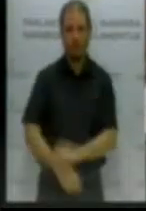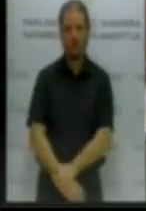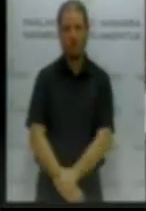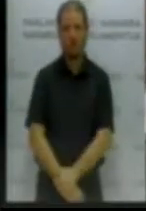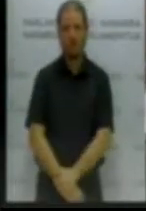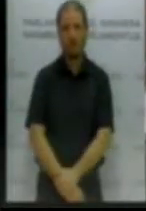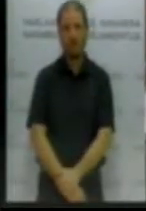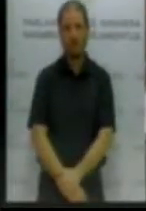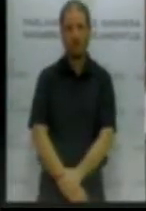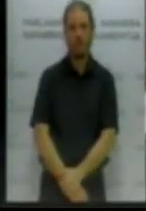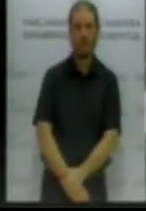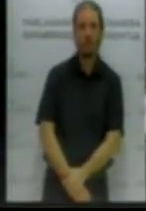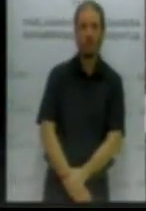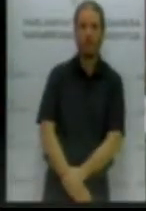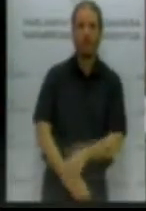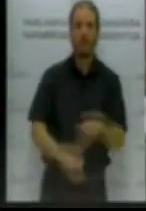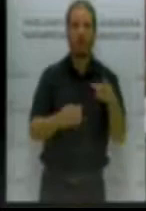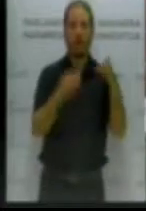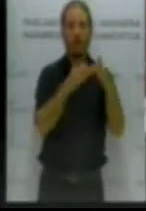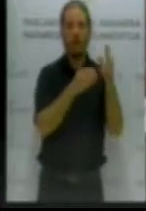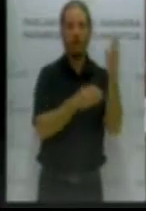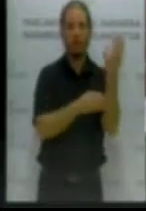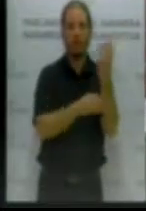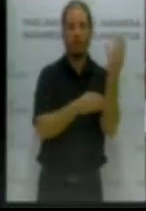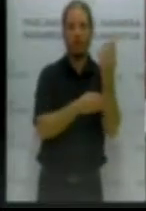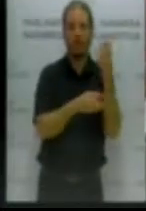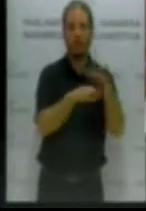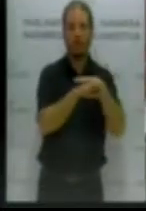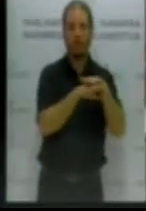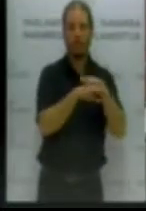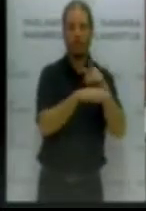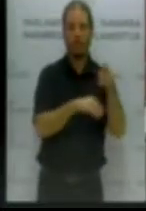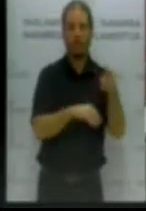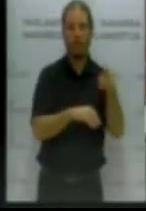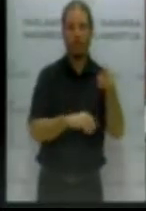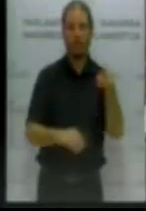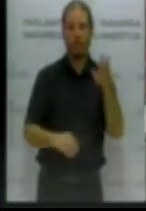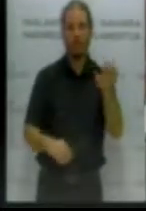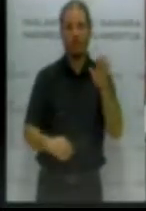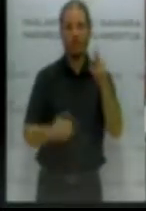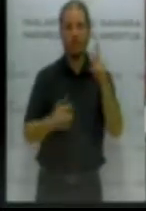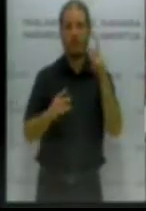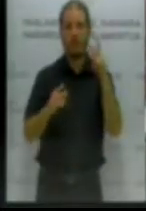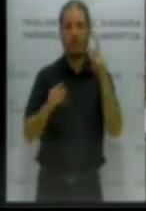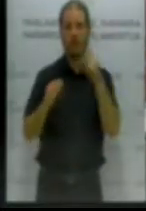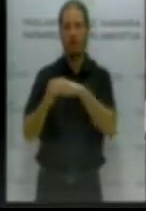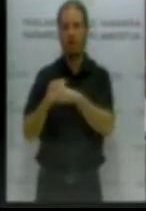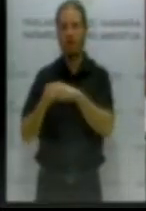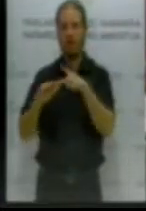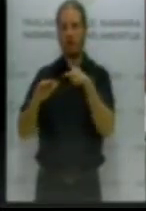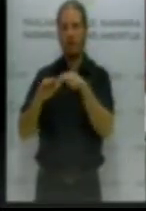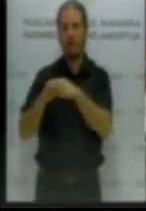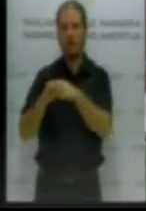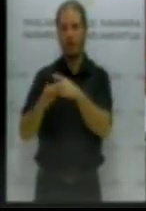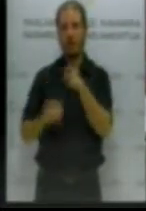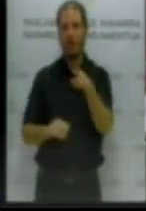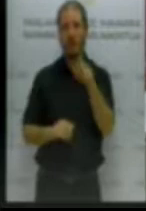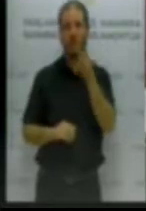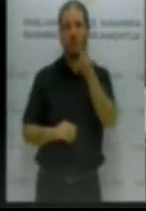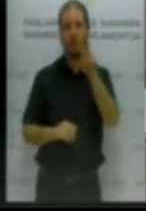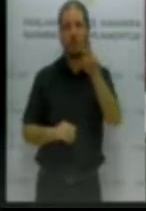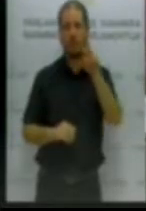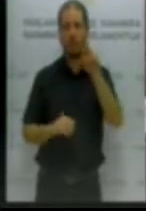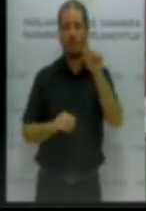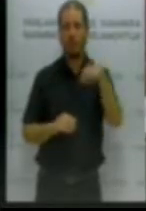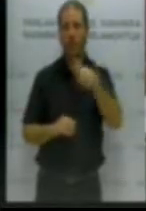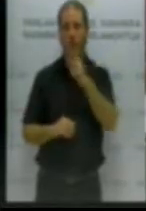El cuatripartito, por tanto, con esta nueva regulación les ha recortado un 2,2%, que esto traducido en dinero contante